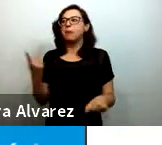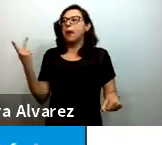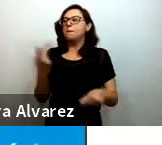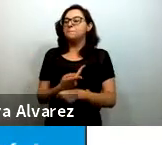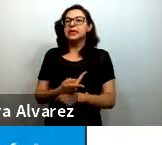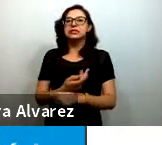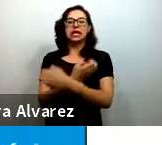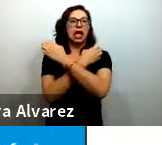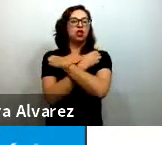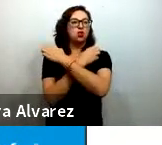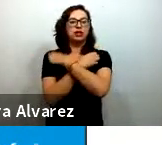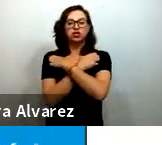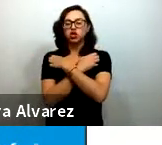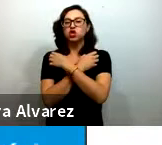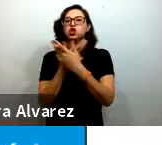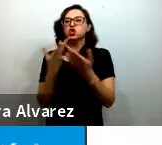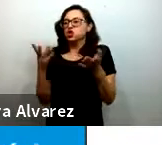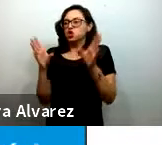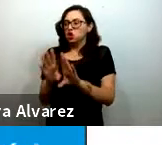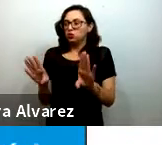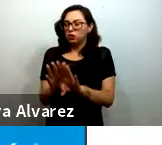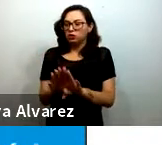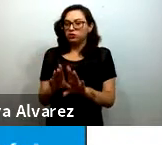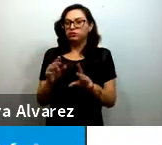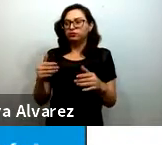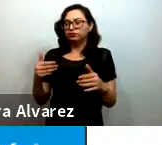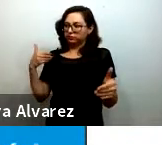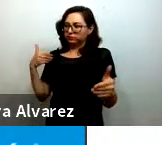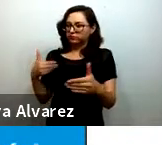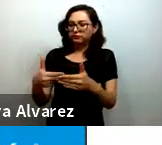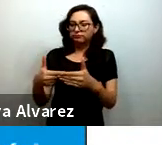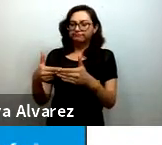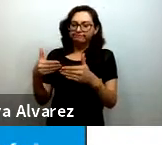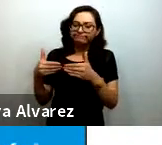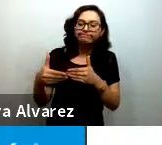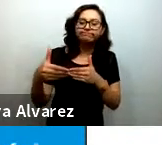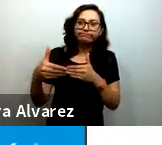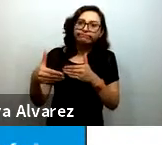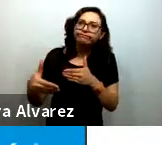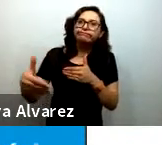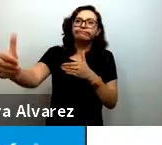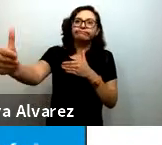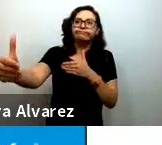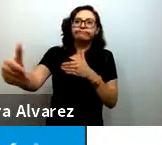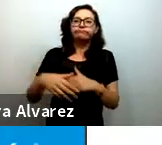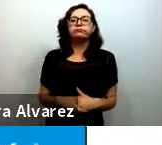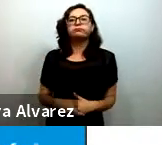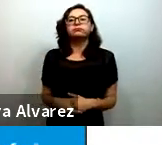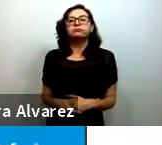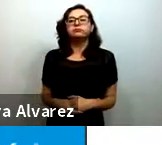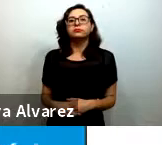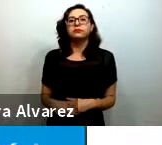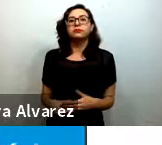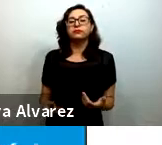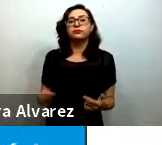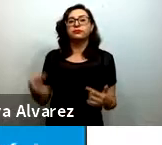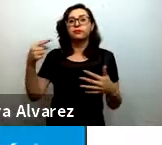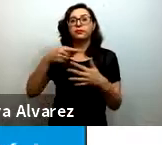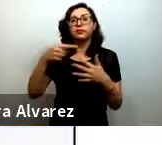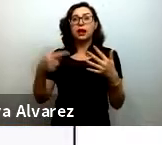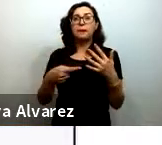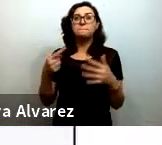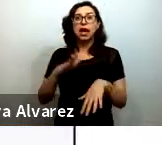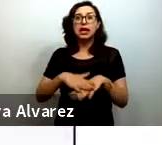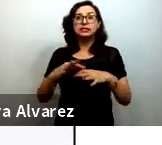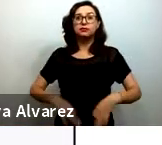lo que va a significar en el corto, mediano y largo plazo. Y voy a volver un poco a los puntos principales de este documento, pero